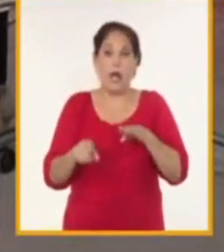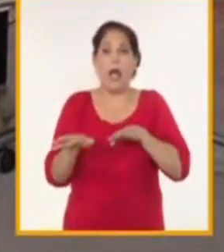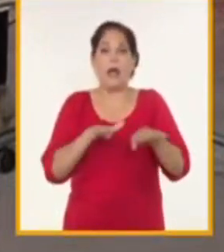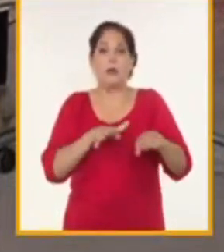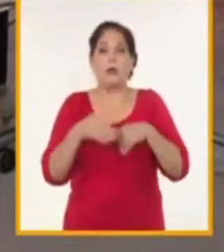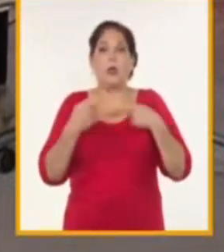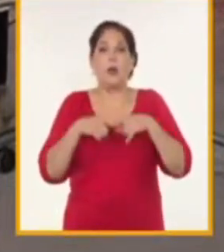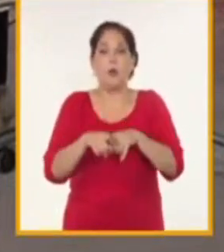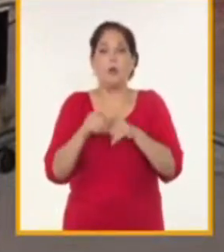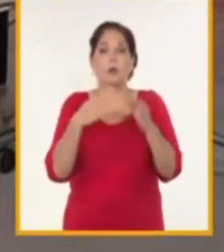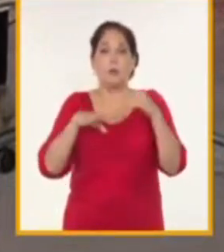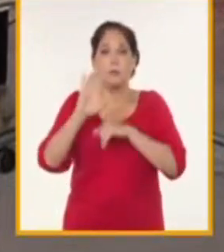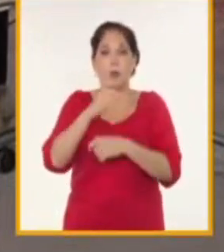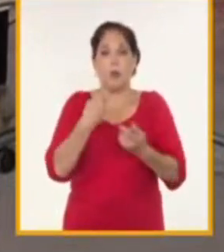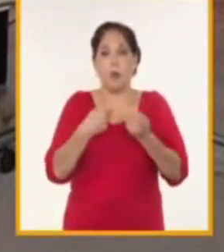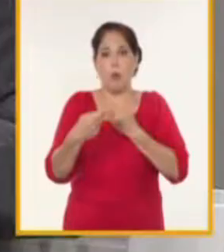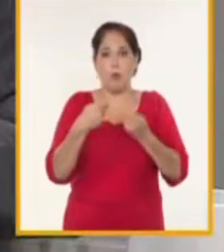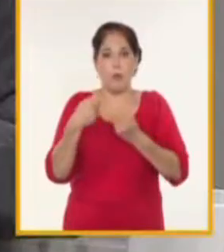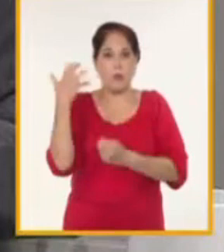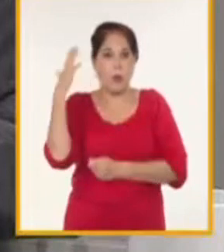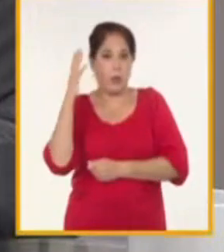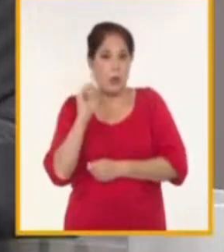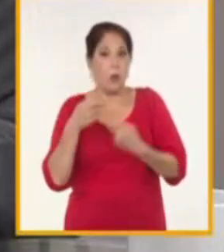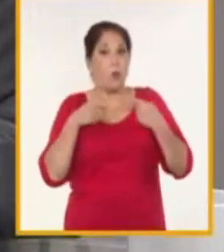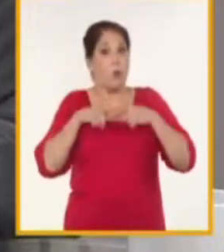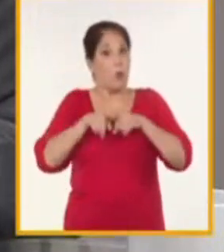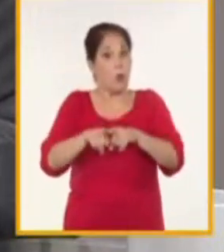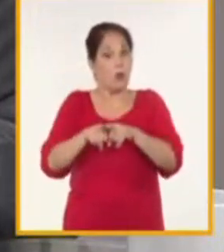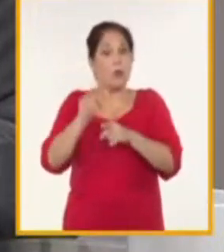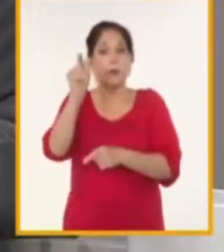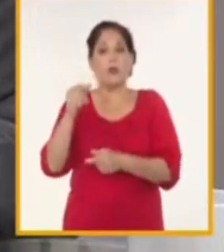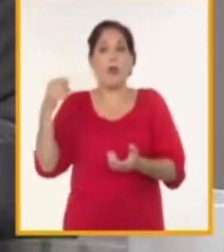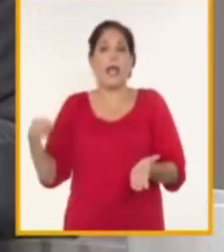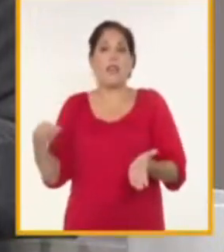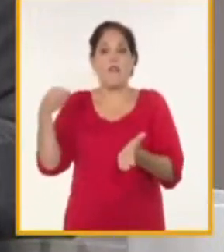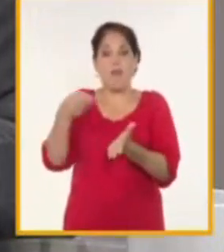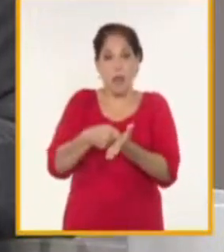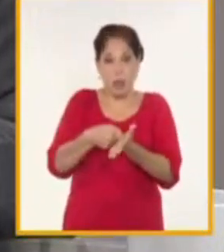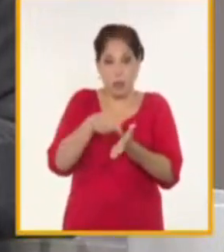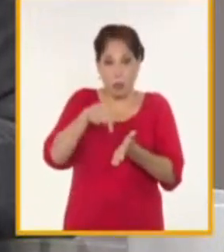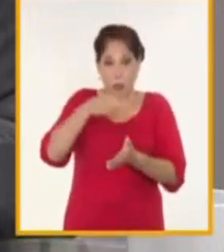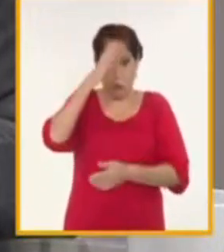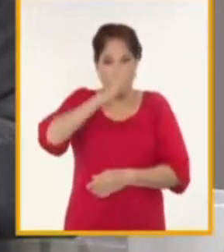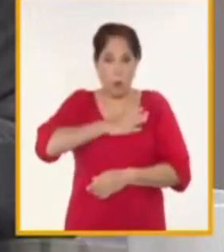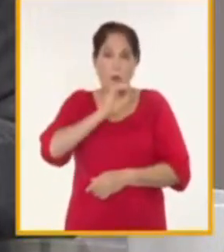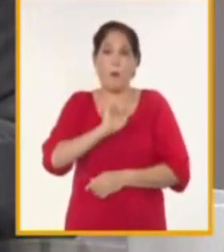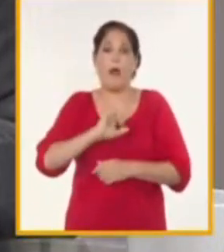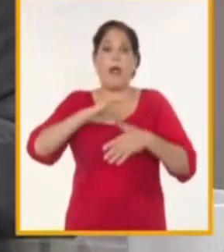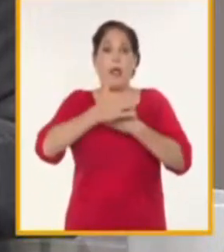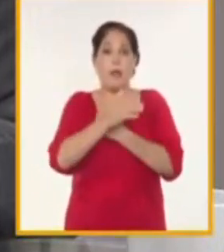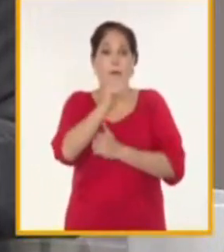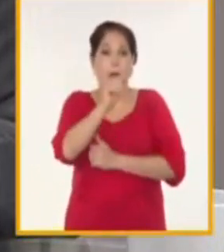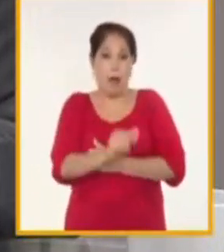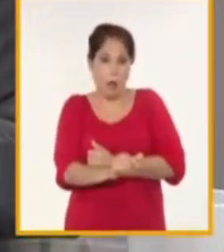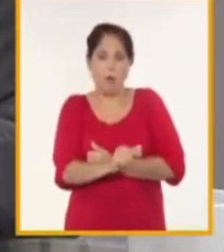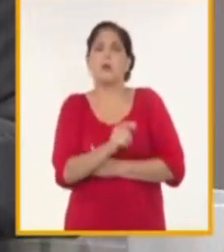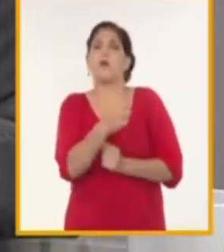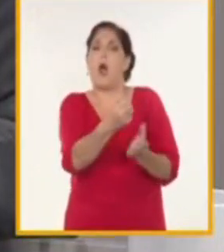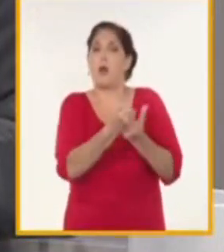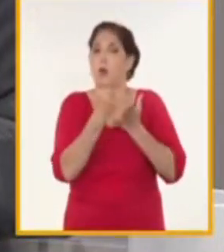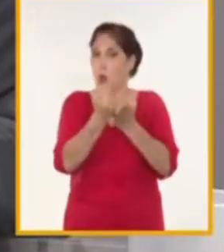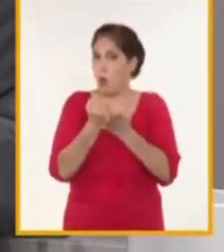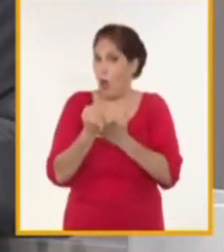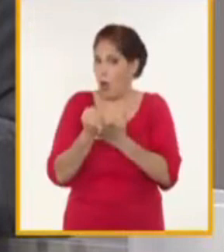Ministerio del Comercio Exterior y la Inversión Extranjera, de conjunto con estos inversionistas para lograr, y nuestras embajadas que también cooperan muchísimo,